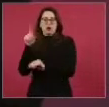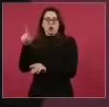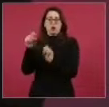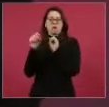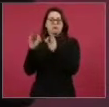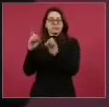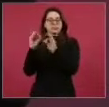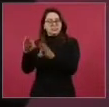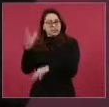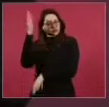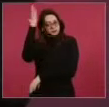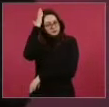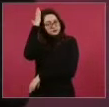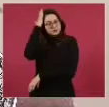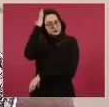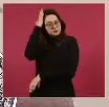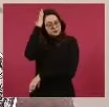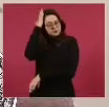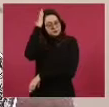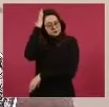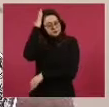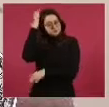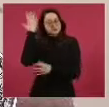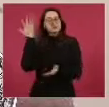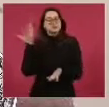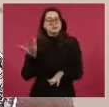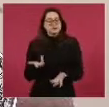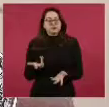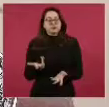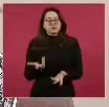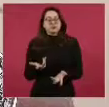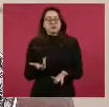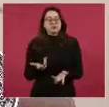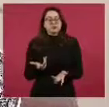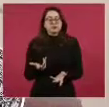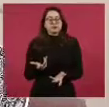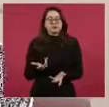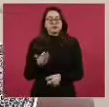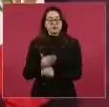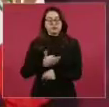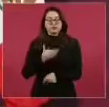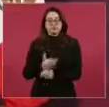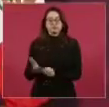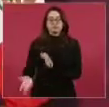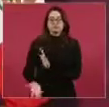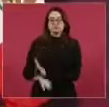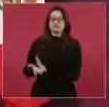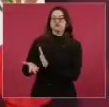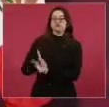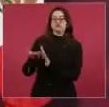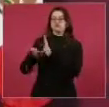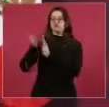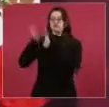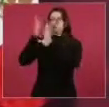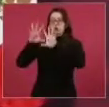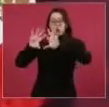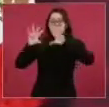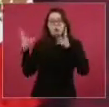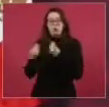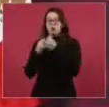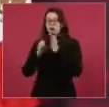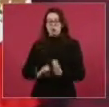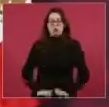y se está construyendo todo un complejo